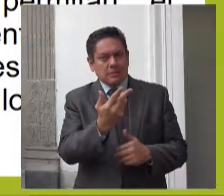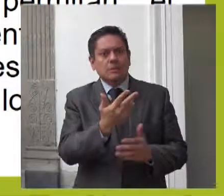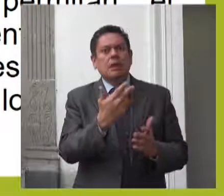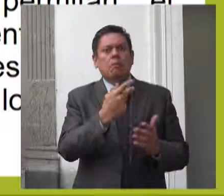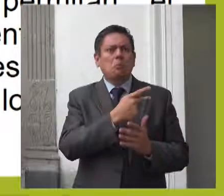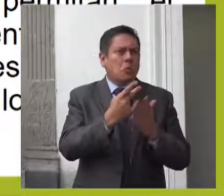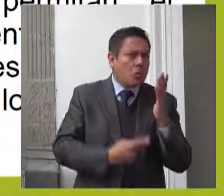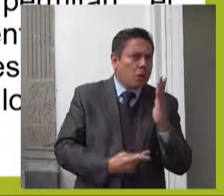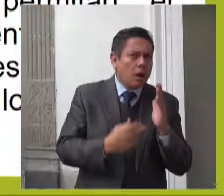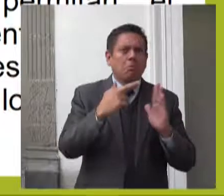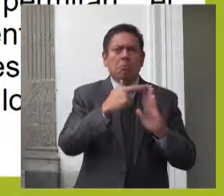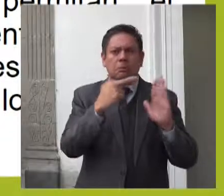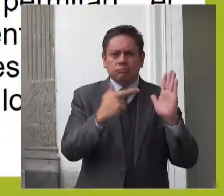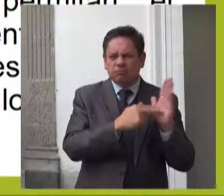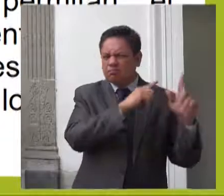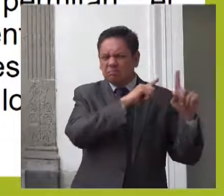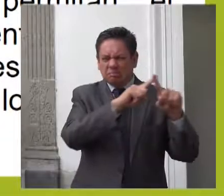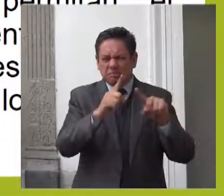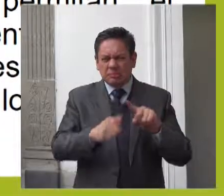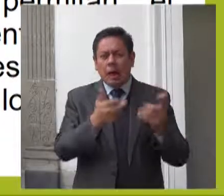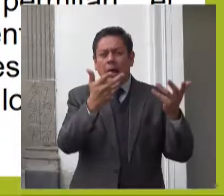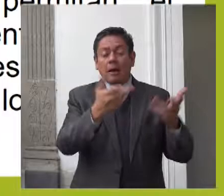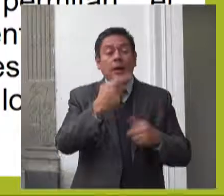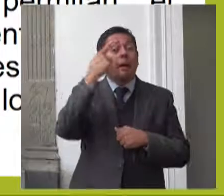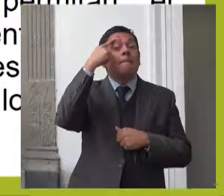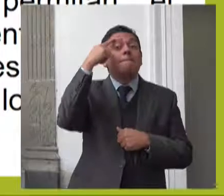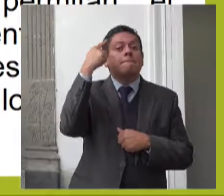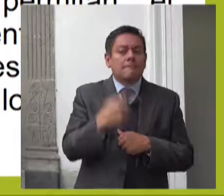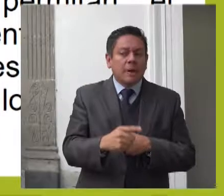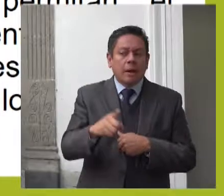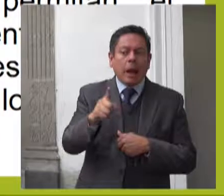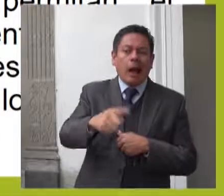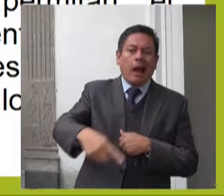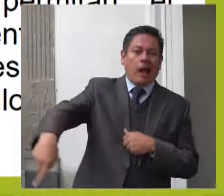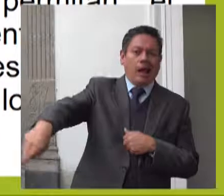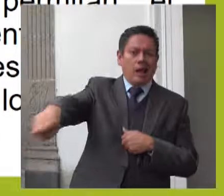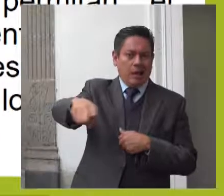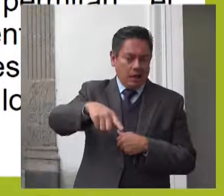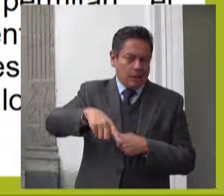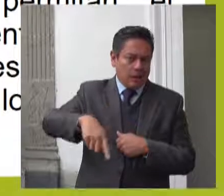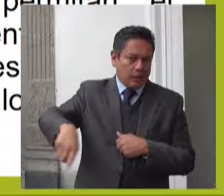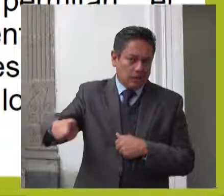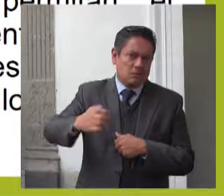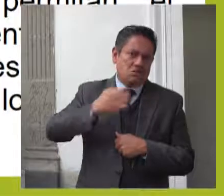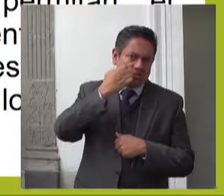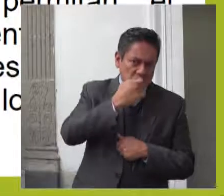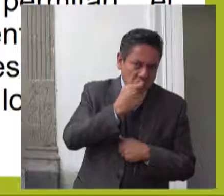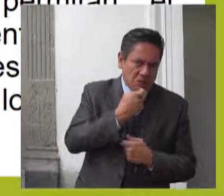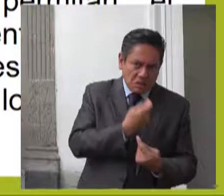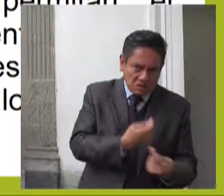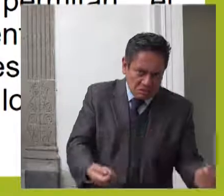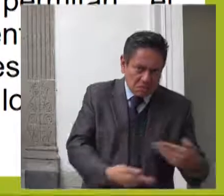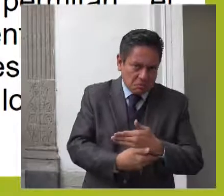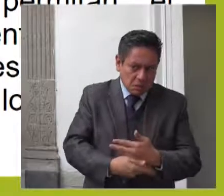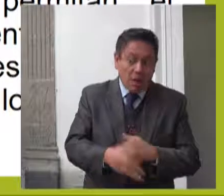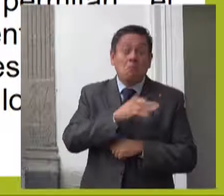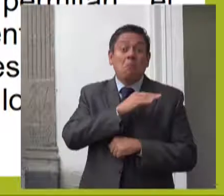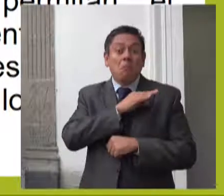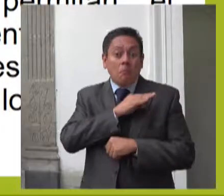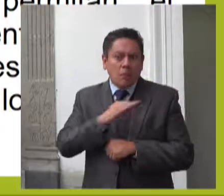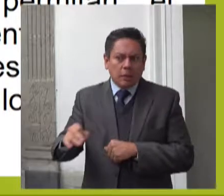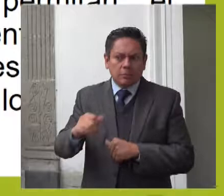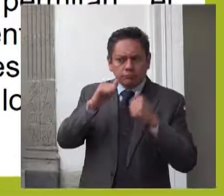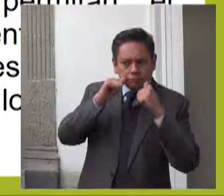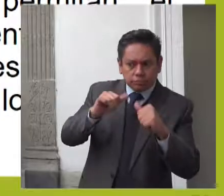de un mecanismo que independientemente de su denominación restituya